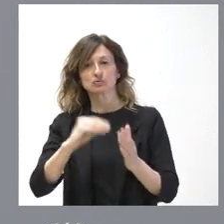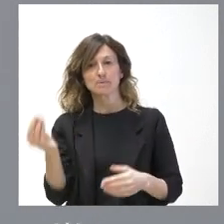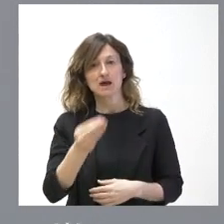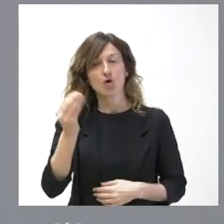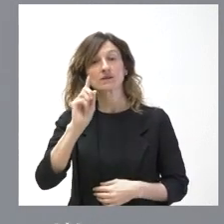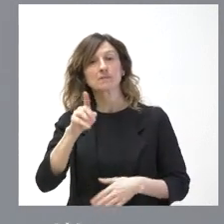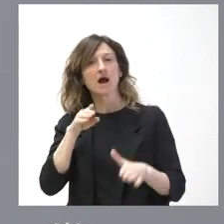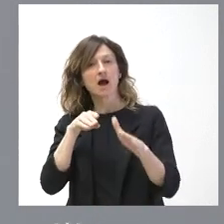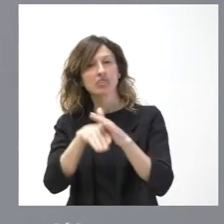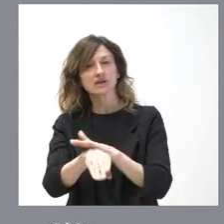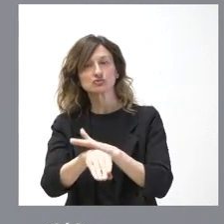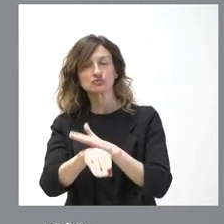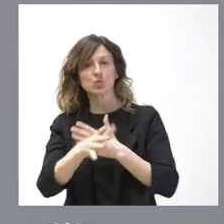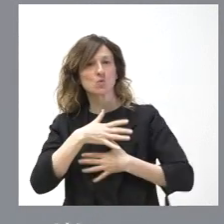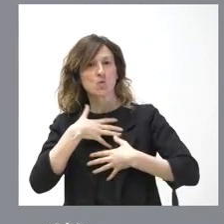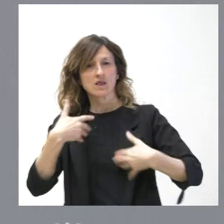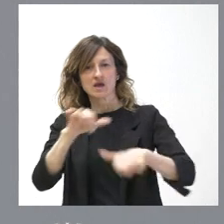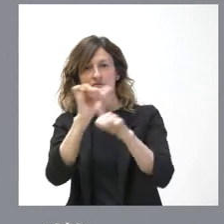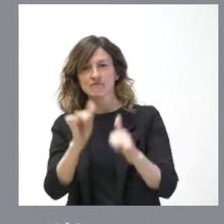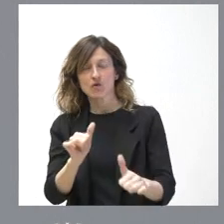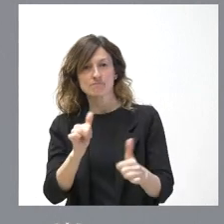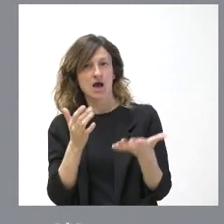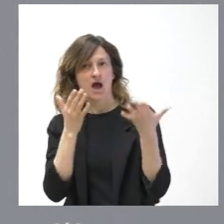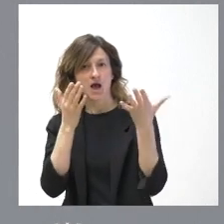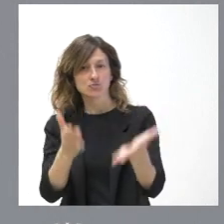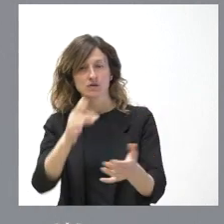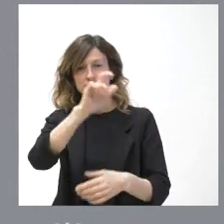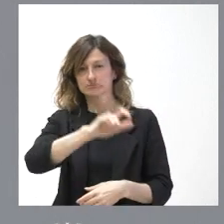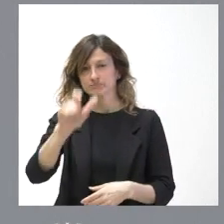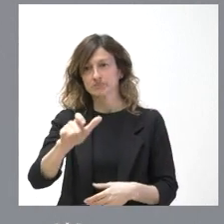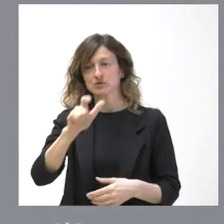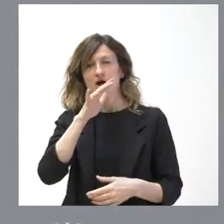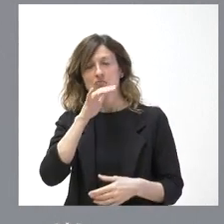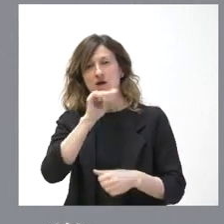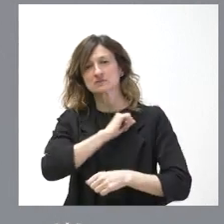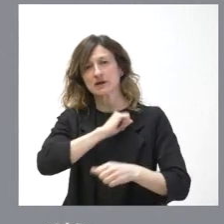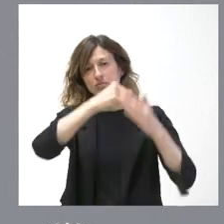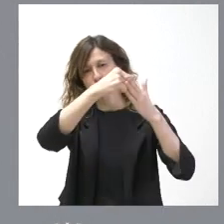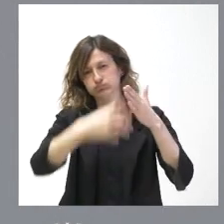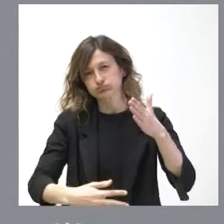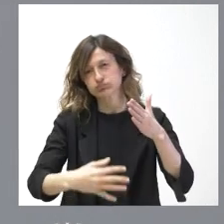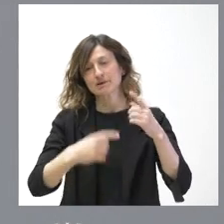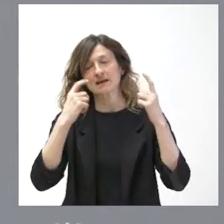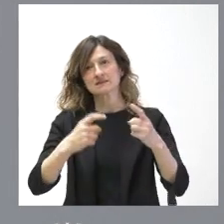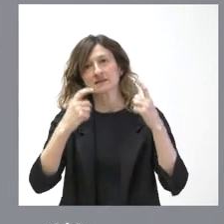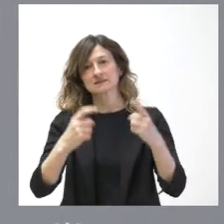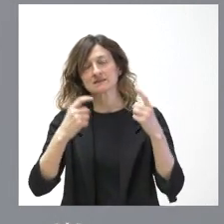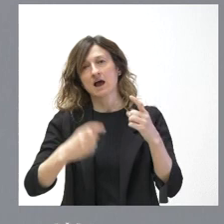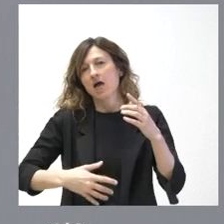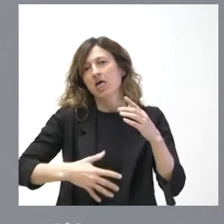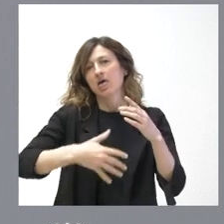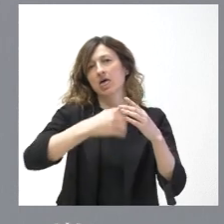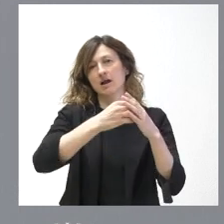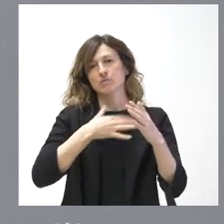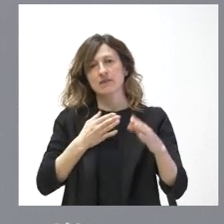acceder a cualquier mecanismo que nos permita ayudar a las personas que están en lista de espera para que salgan de esta lista de espera y, por tanto,